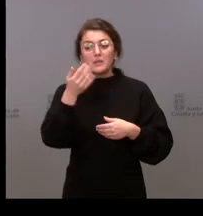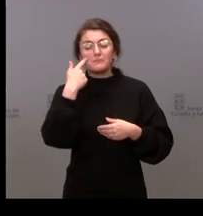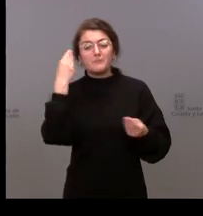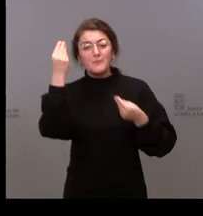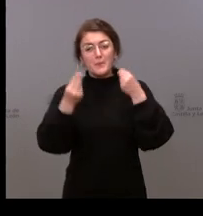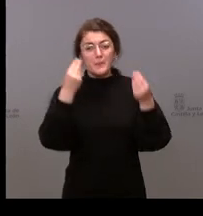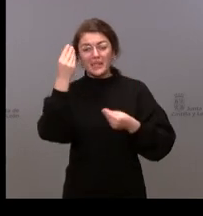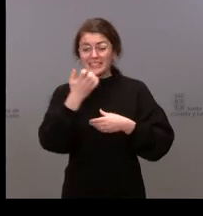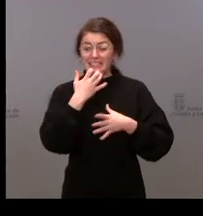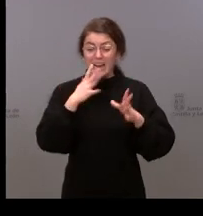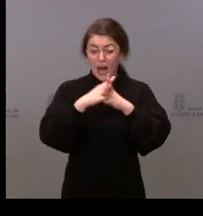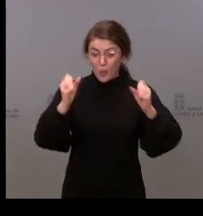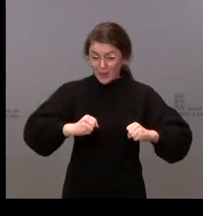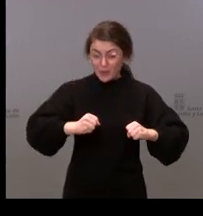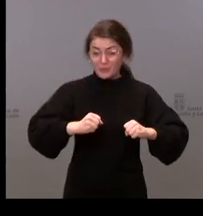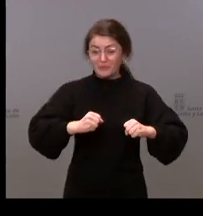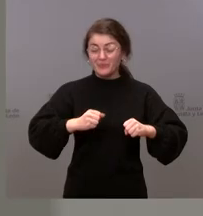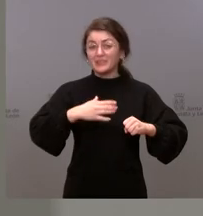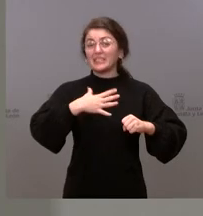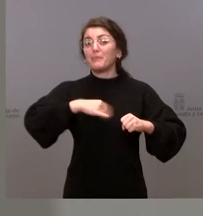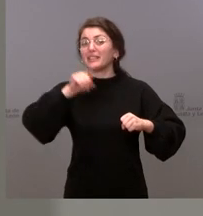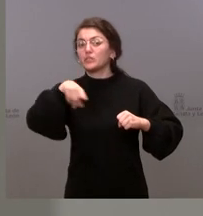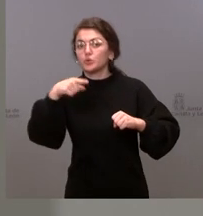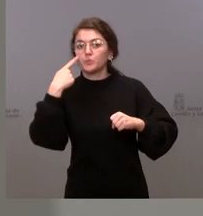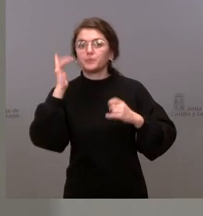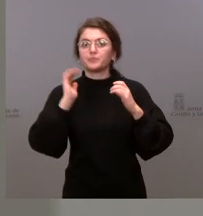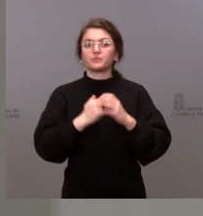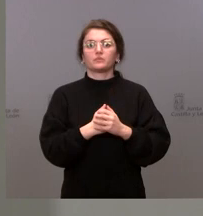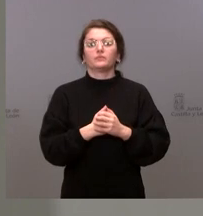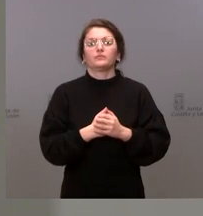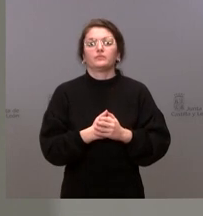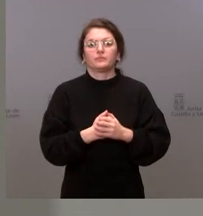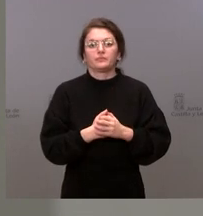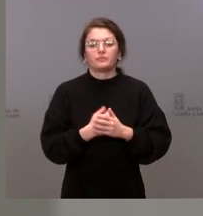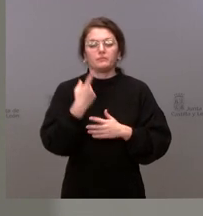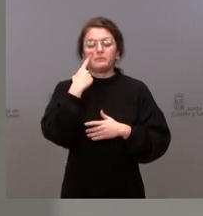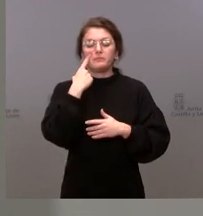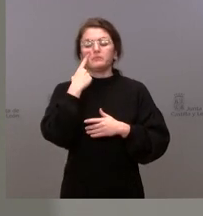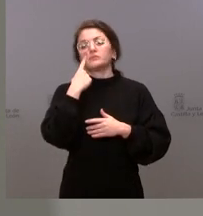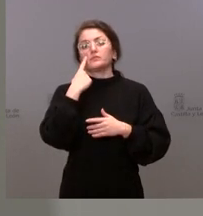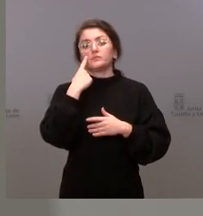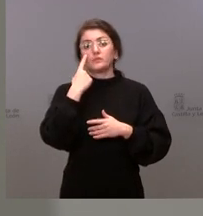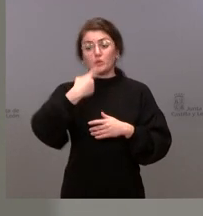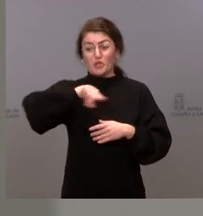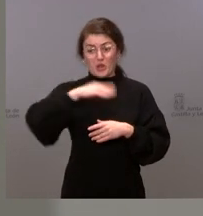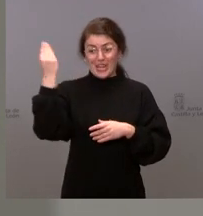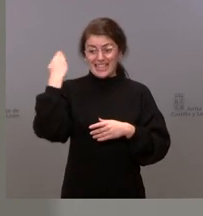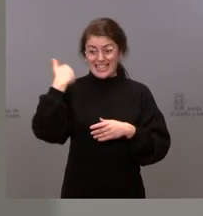o más lejos el acuerdo. Gracias. Muy bien. Nosotros ya hemos tomado medidas.